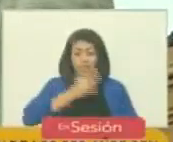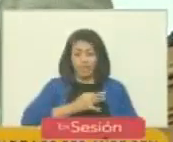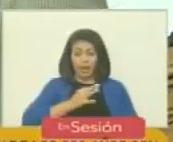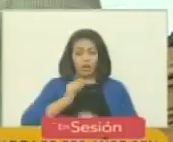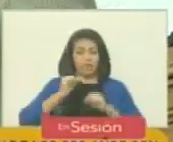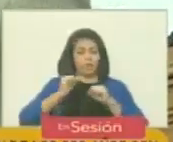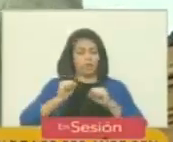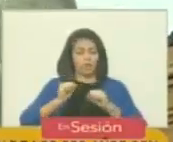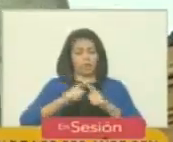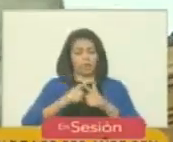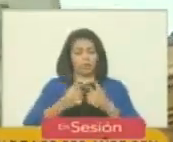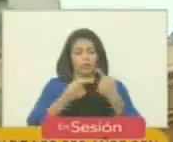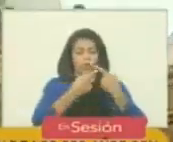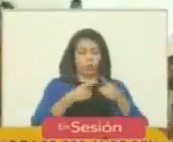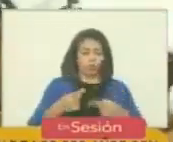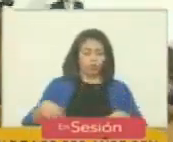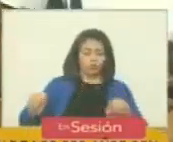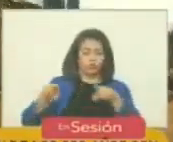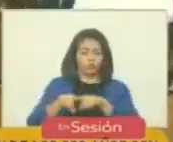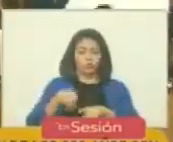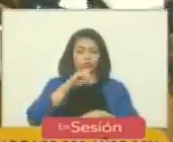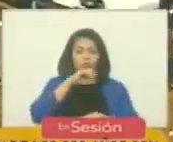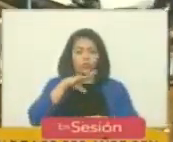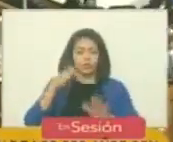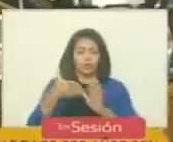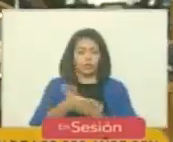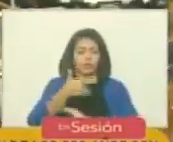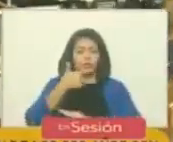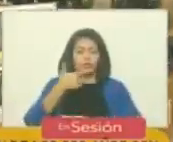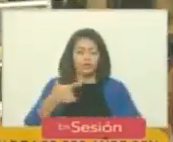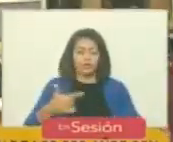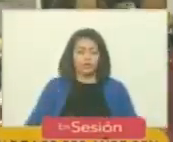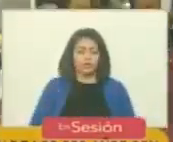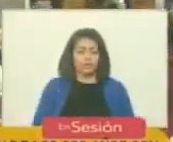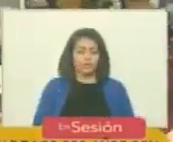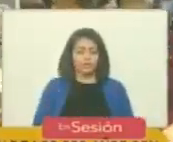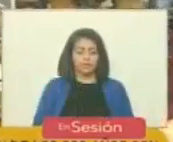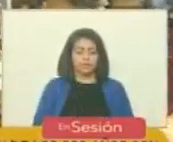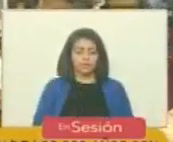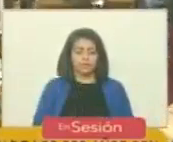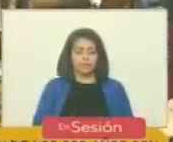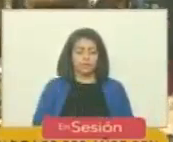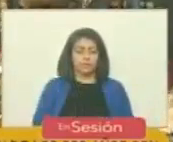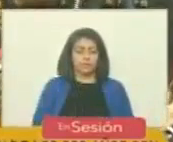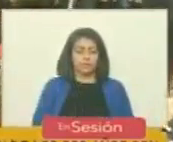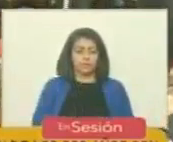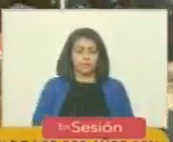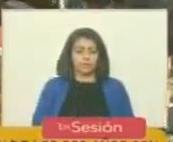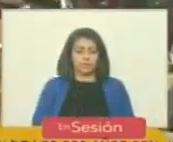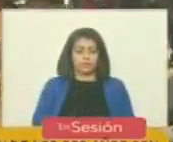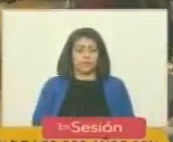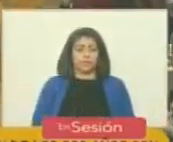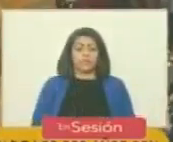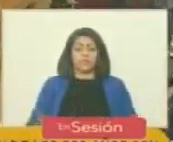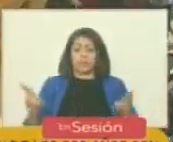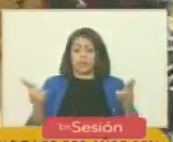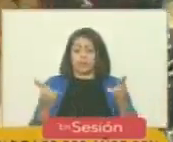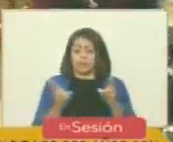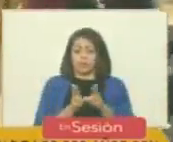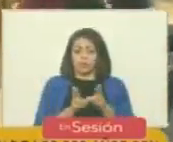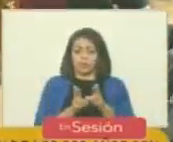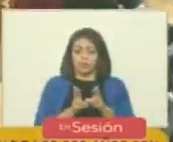El otro suceso histórico que quiero mencionar y que a través de un resumen